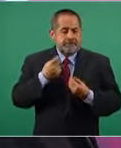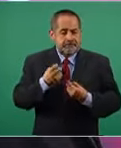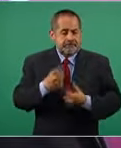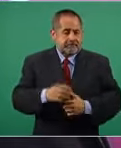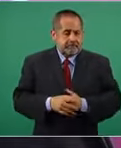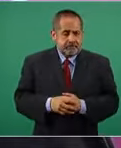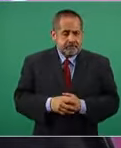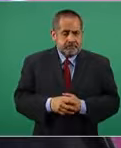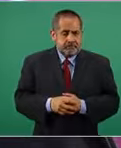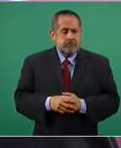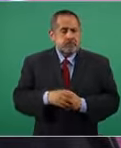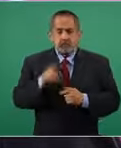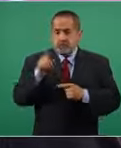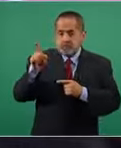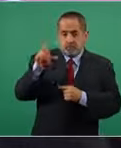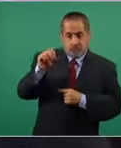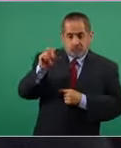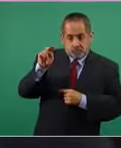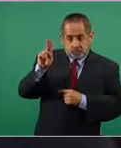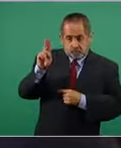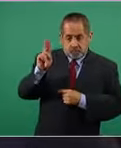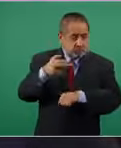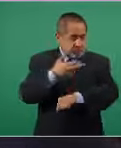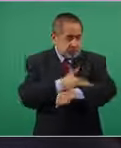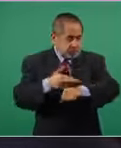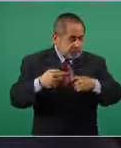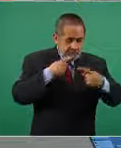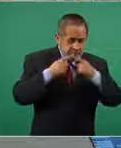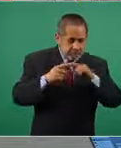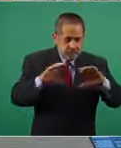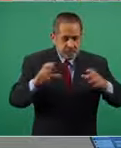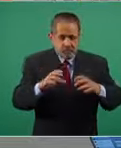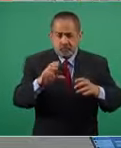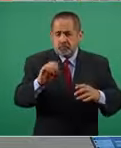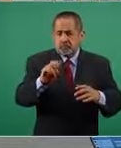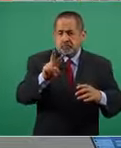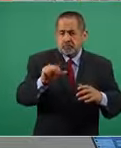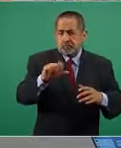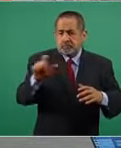se creó un mecanismo en la ONU pero no está funcionando